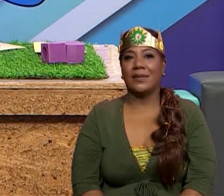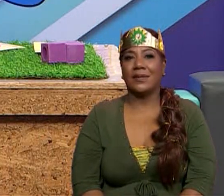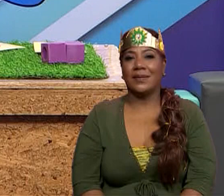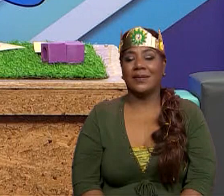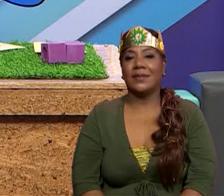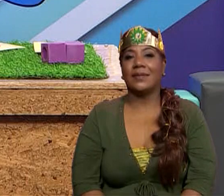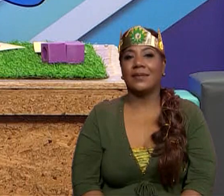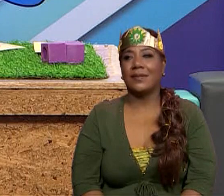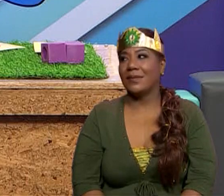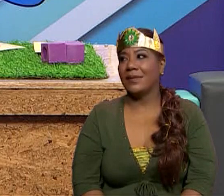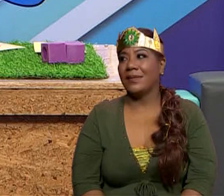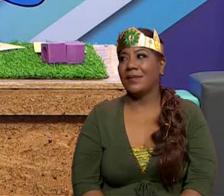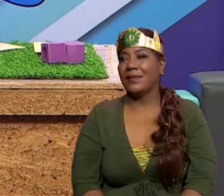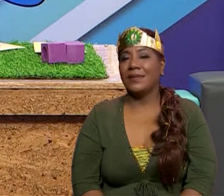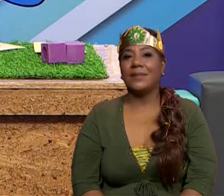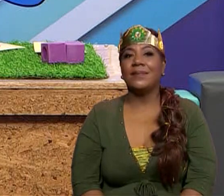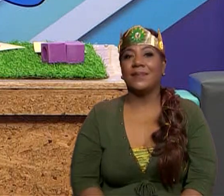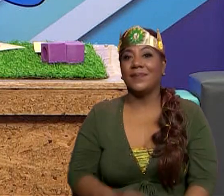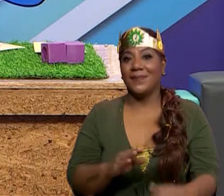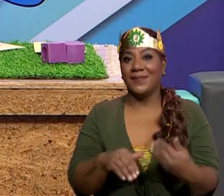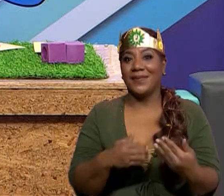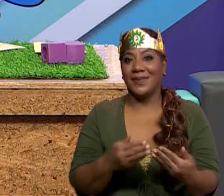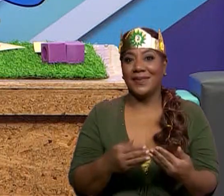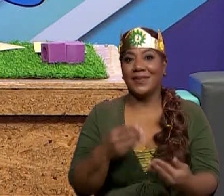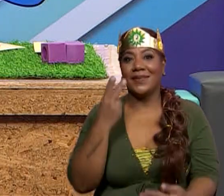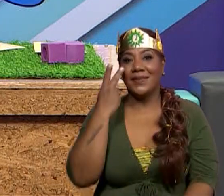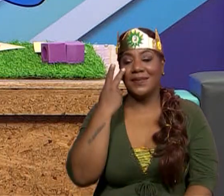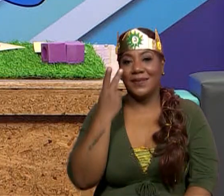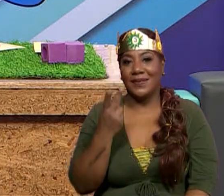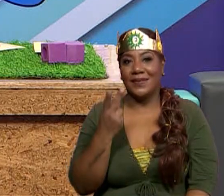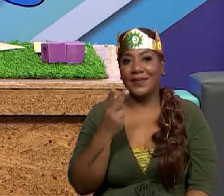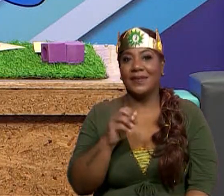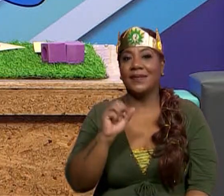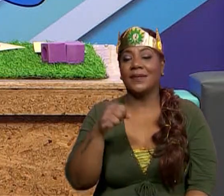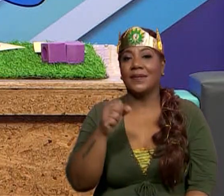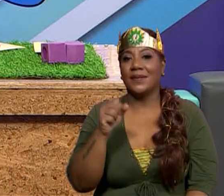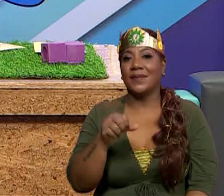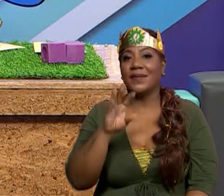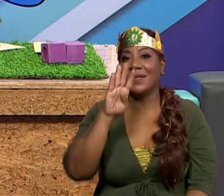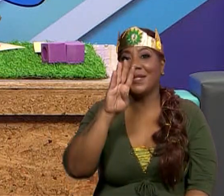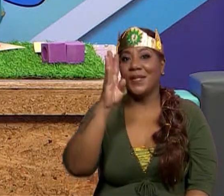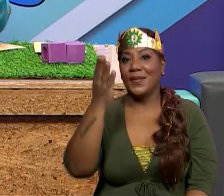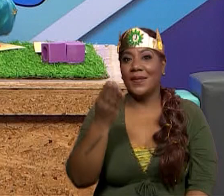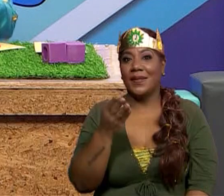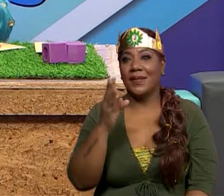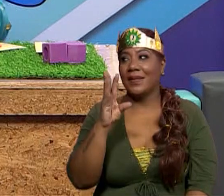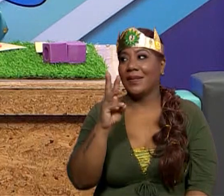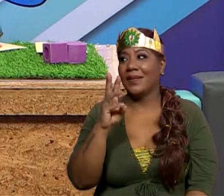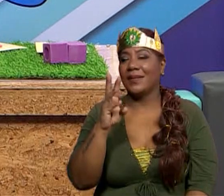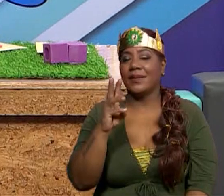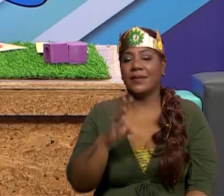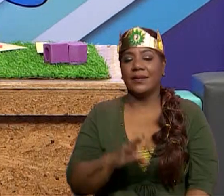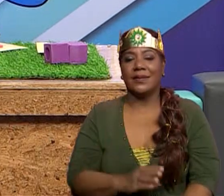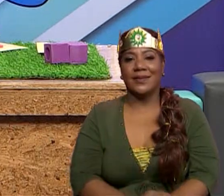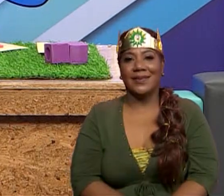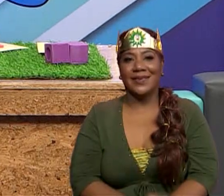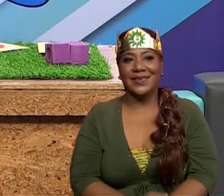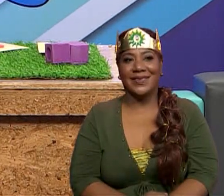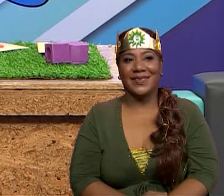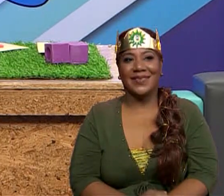aquí están los juguitos que hemos usado. Ustedes también no lo pueden hacer en casa y así van a comprender y van a poder hacer muchas